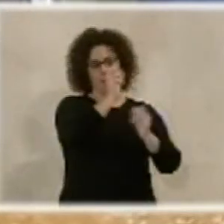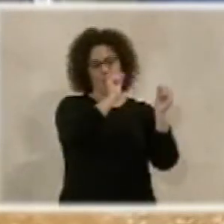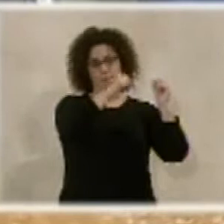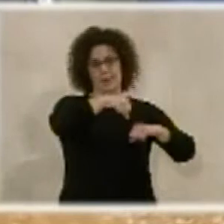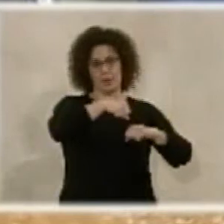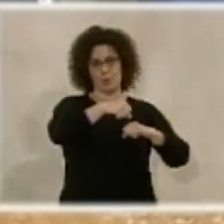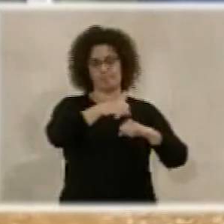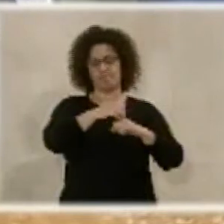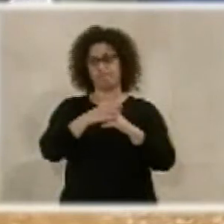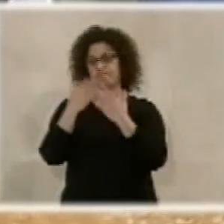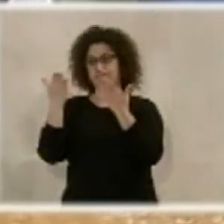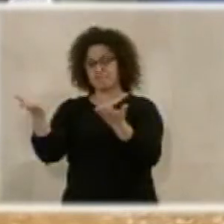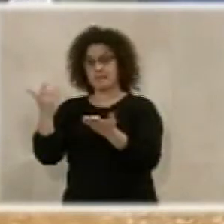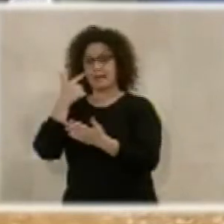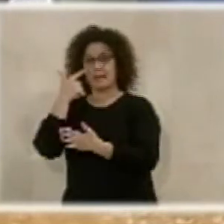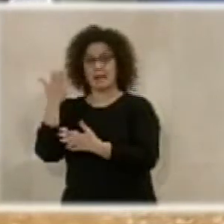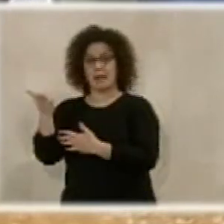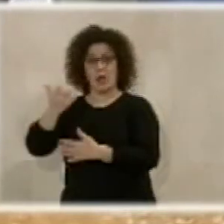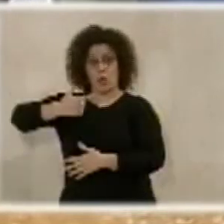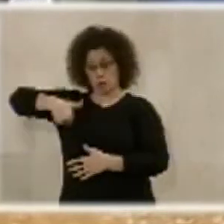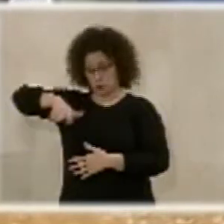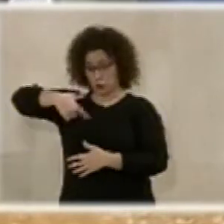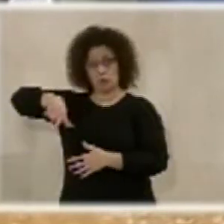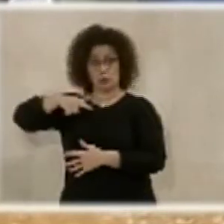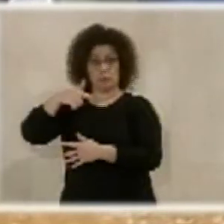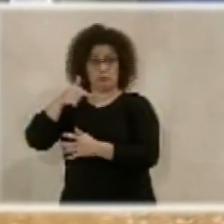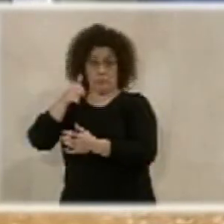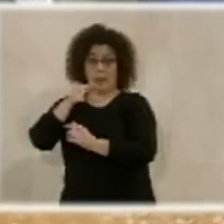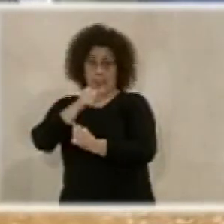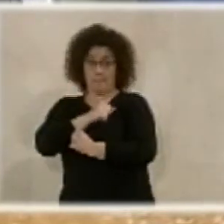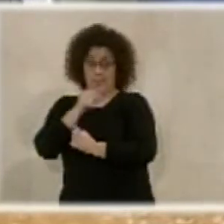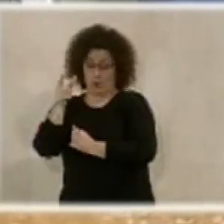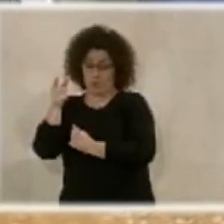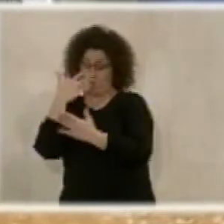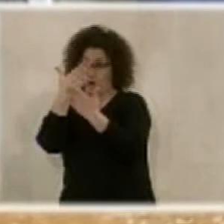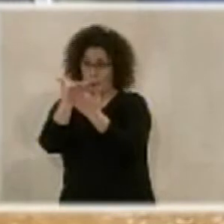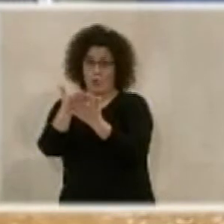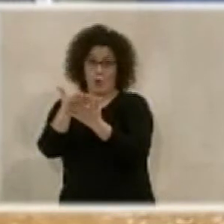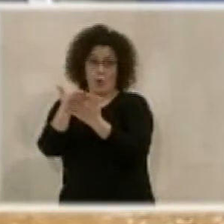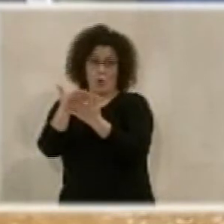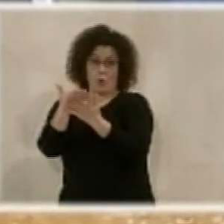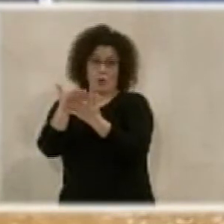convenio. Miren ustedes, nosotros… Yo espero que esta moción no sea una moción